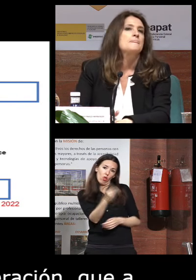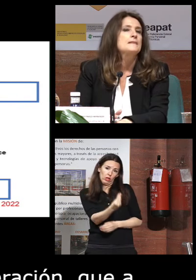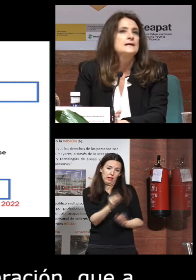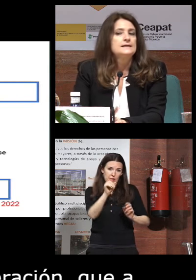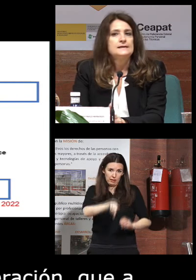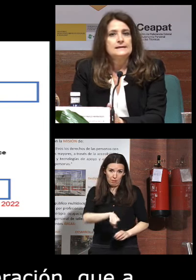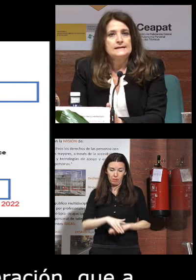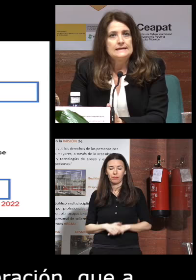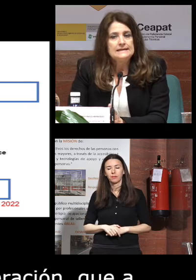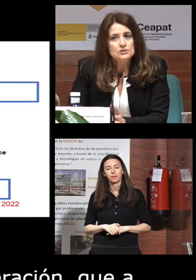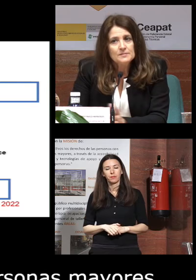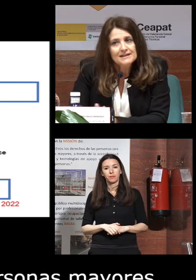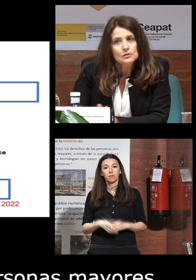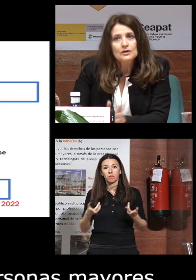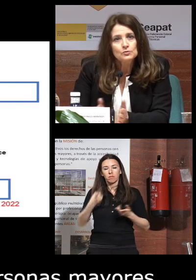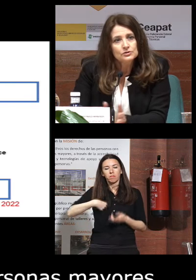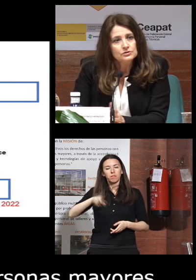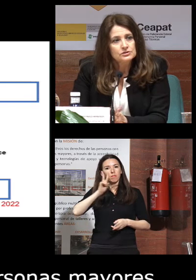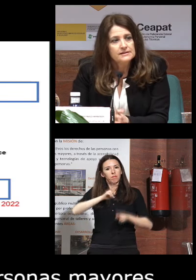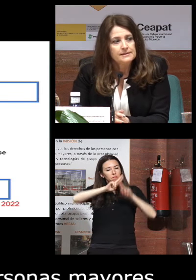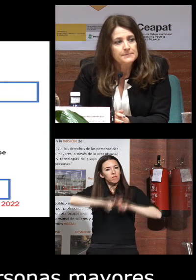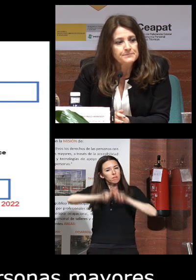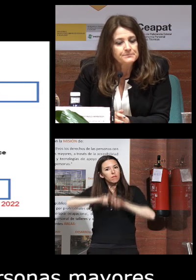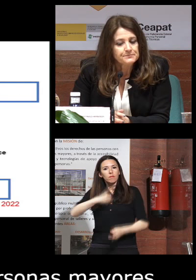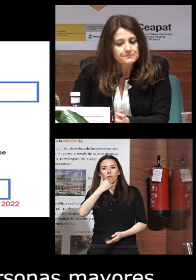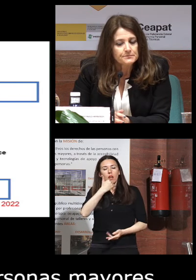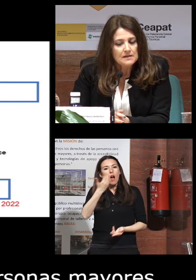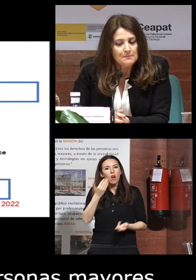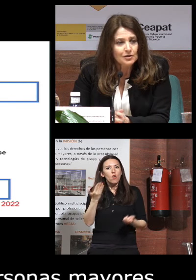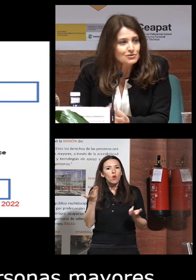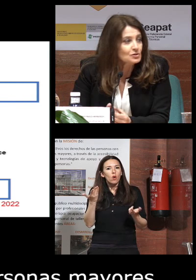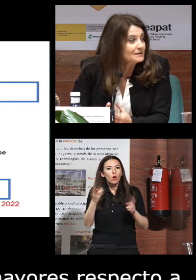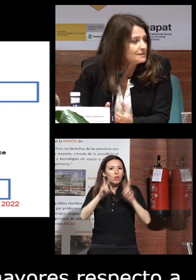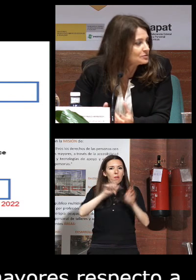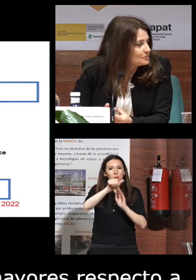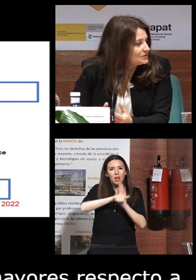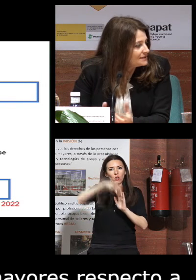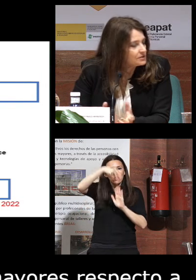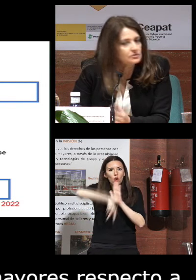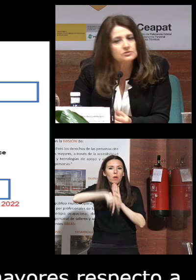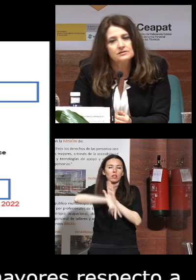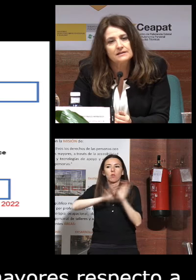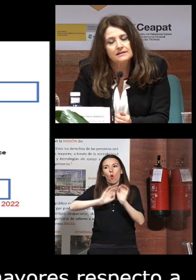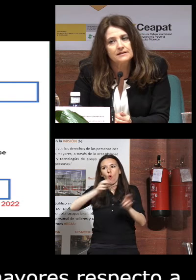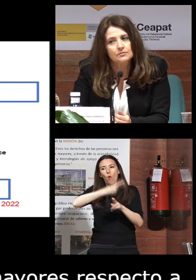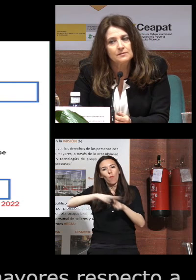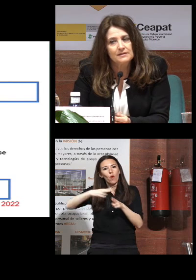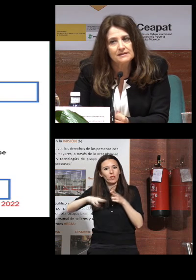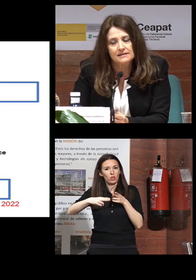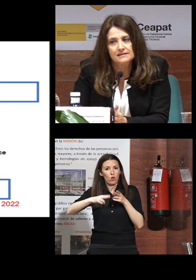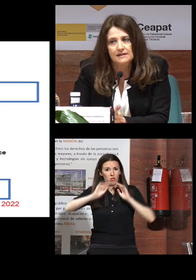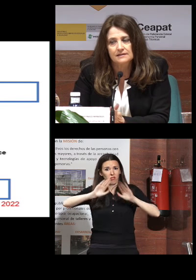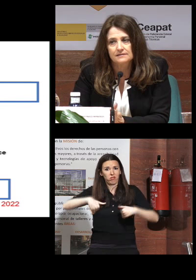y estuve mirando algunos marcos normativos o políticos que